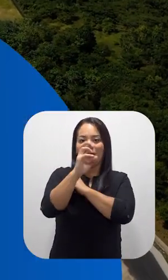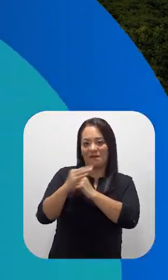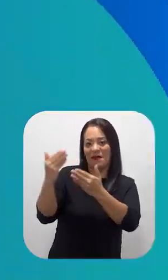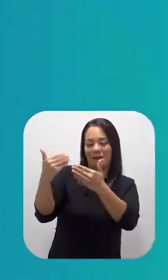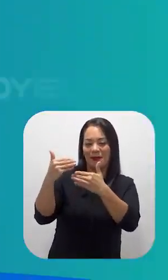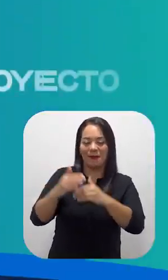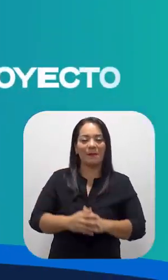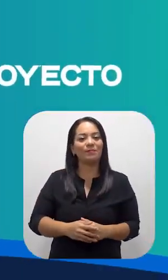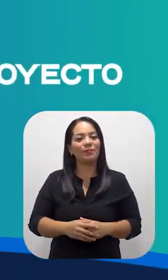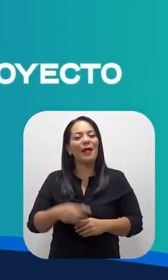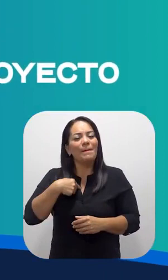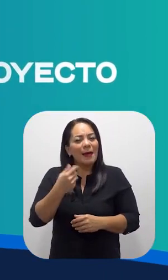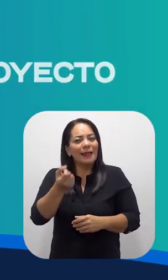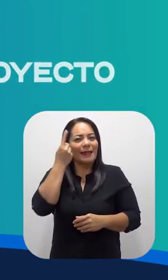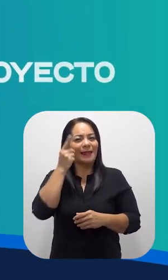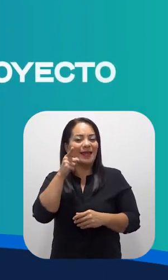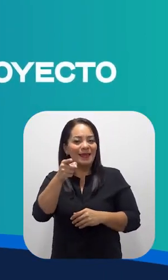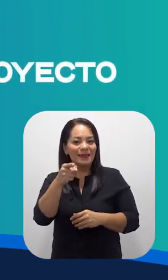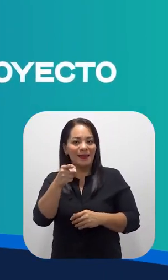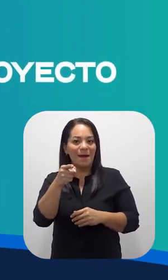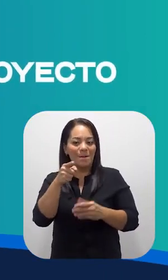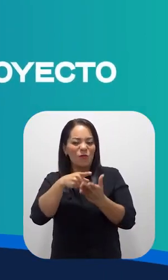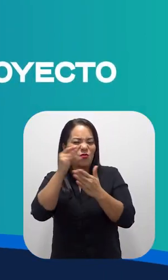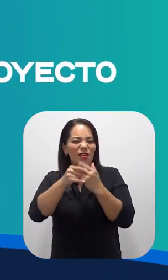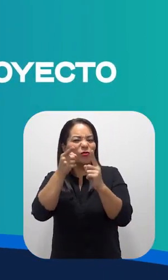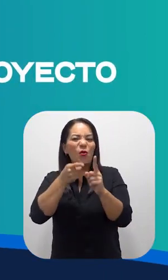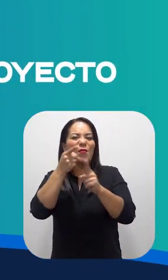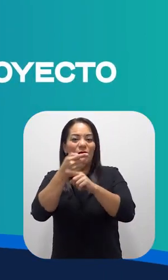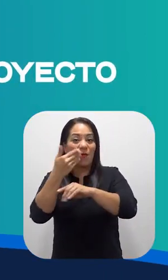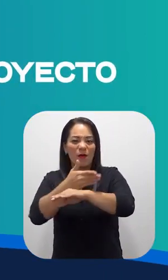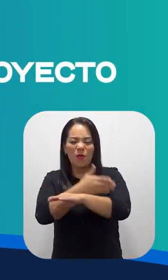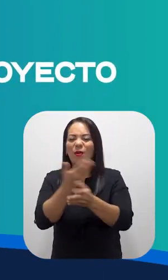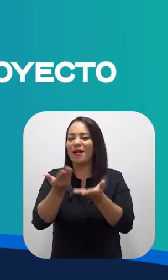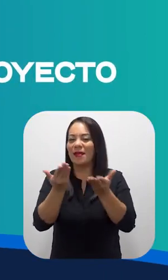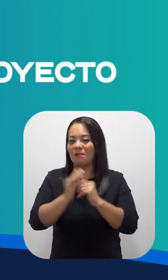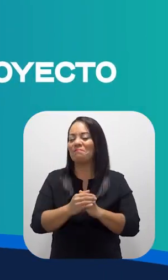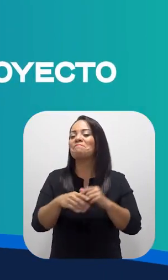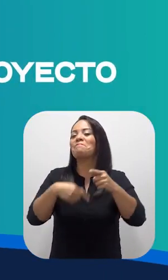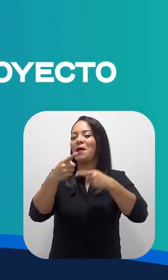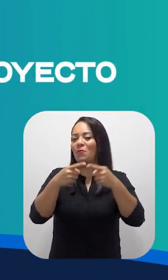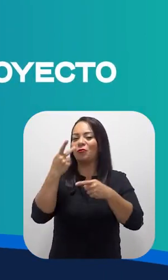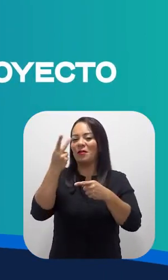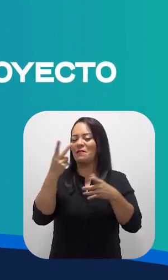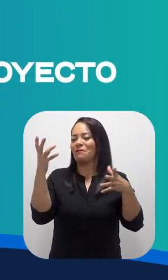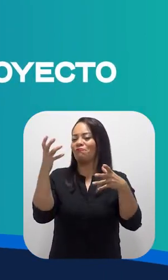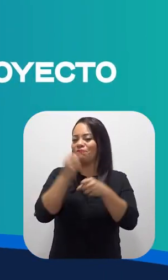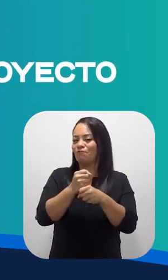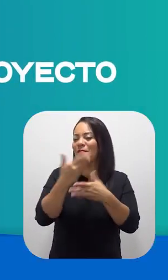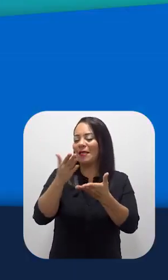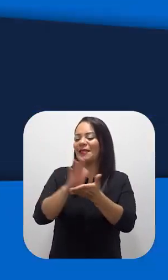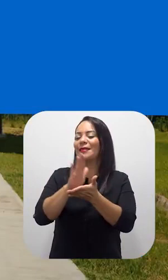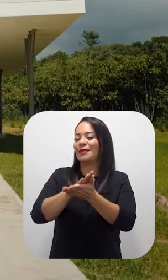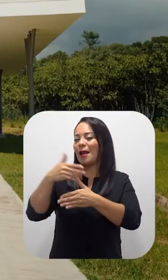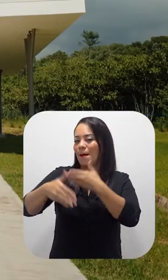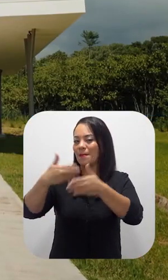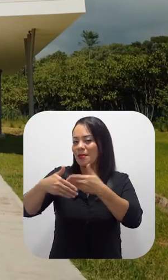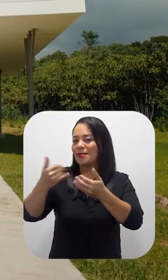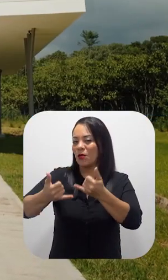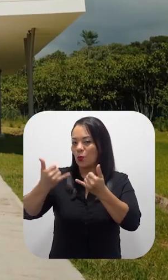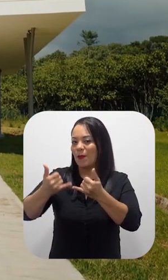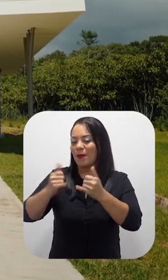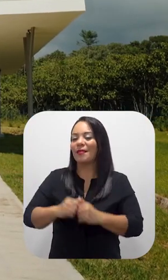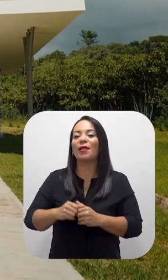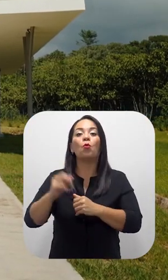países. Para tener una idea de la mejora que busca este proyecto, repasaremos brevemente el tipo de trámites que